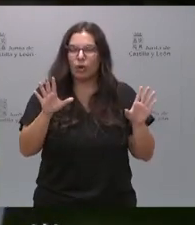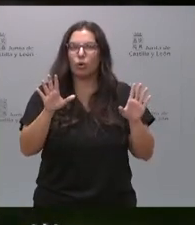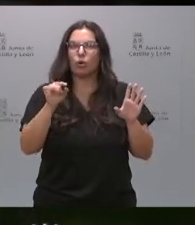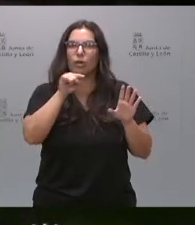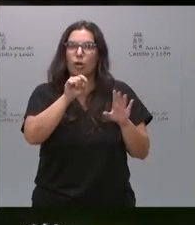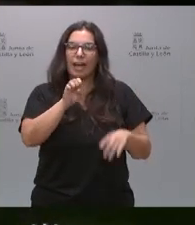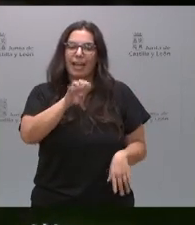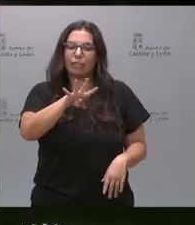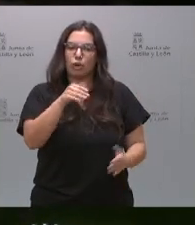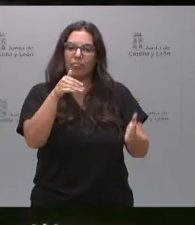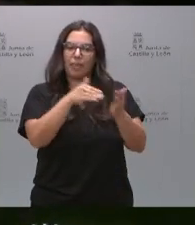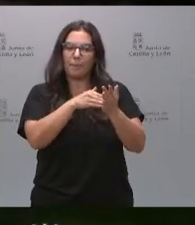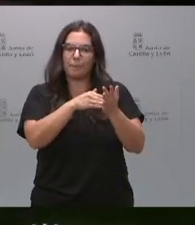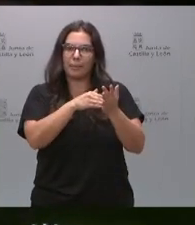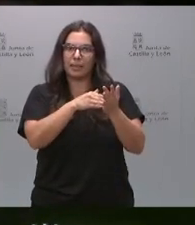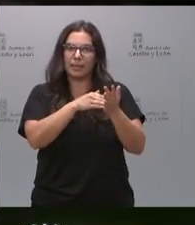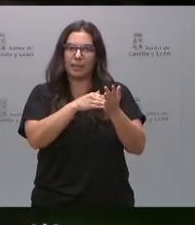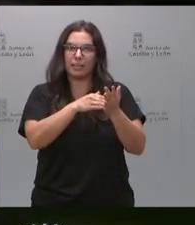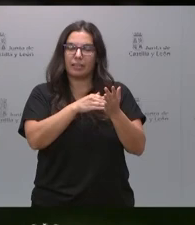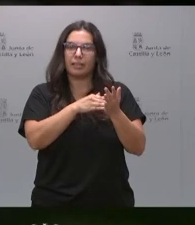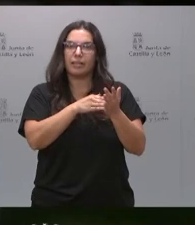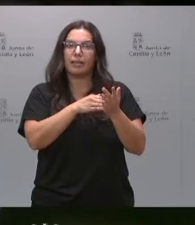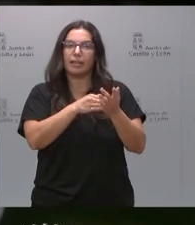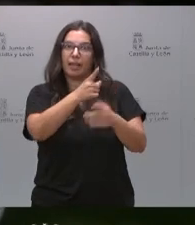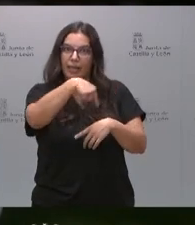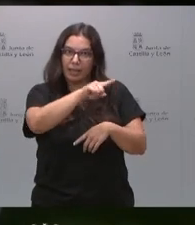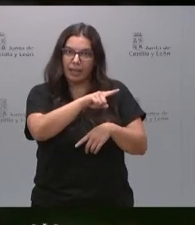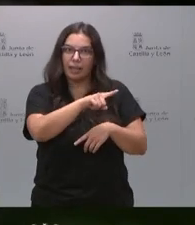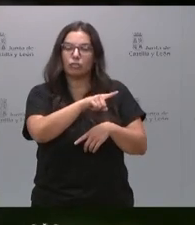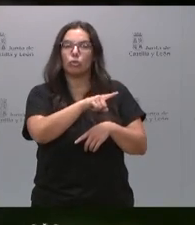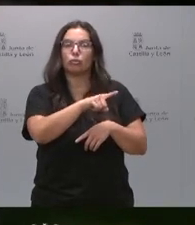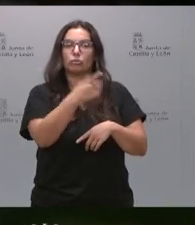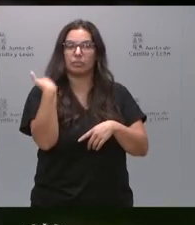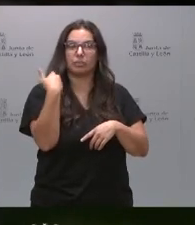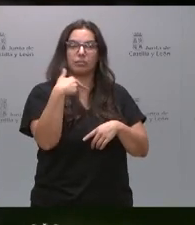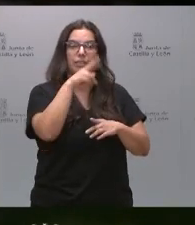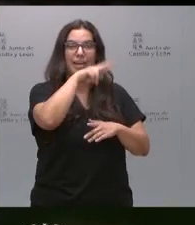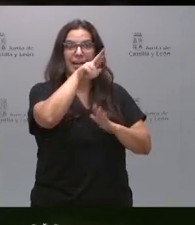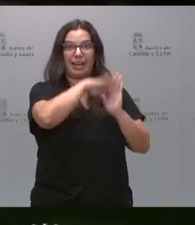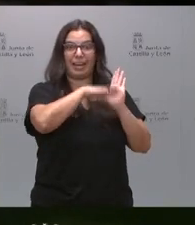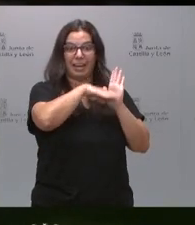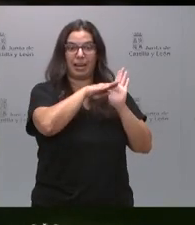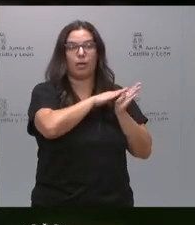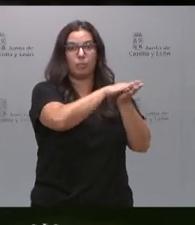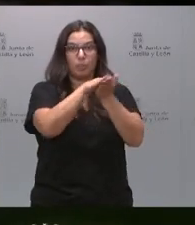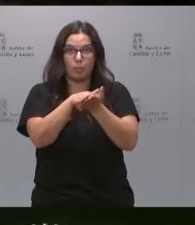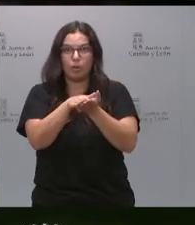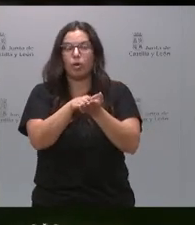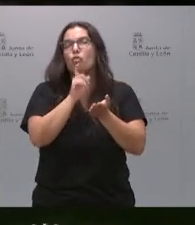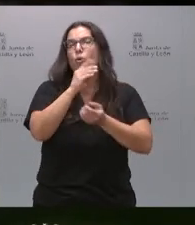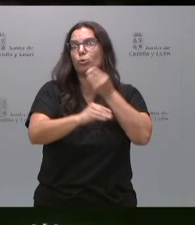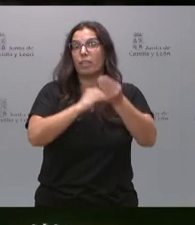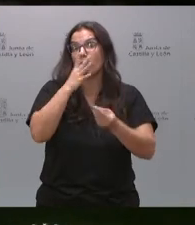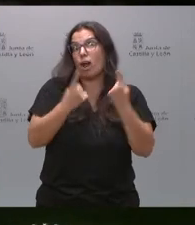esos 14.000 son las personas que accedían a los bancos de libros y cómo se va a articular eso, porque imagino que ya haya incluso familias que los han comprado.